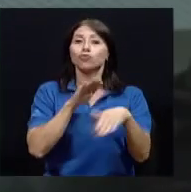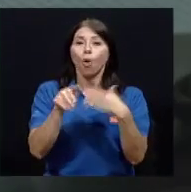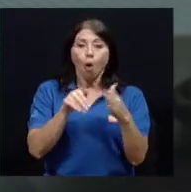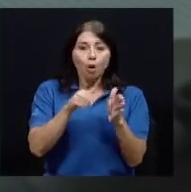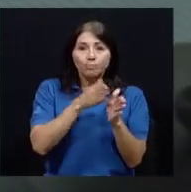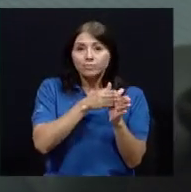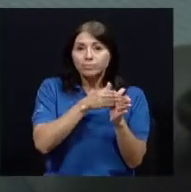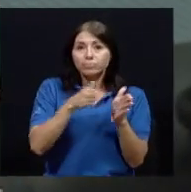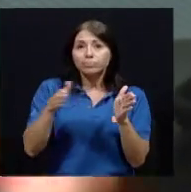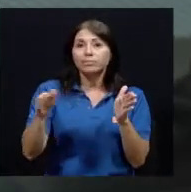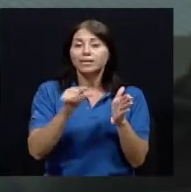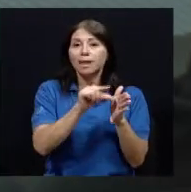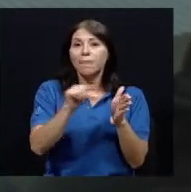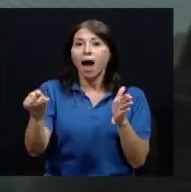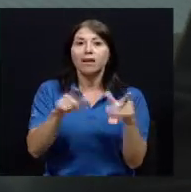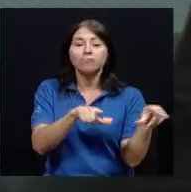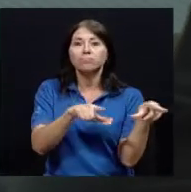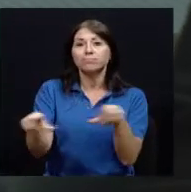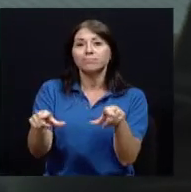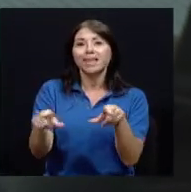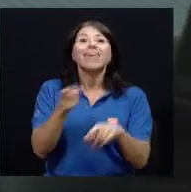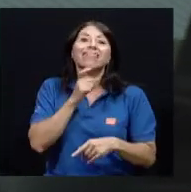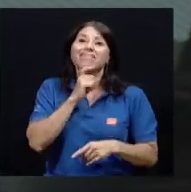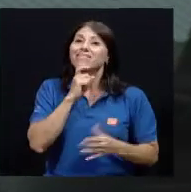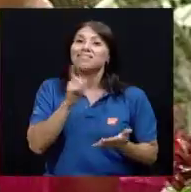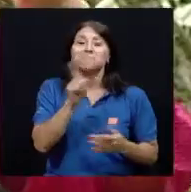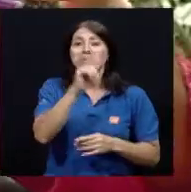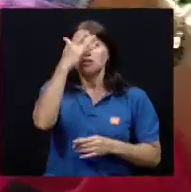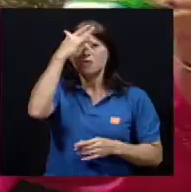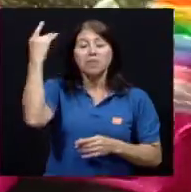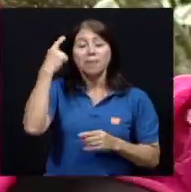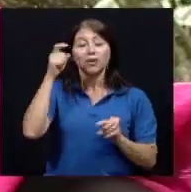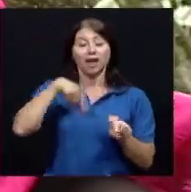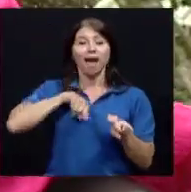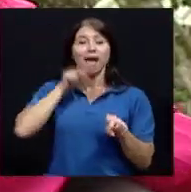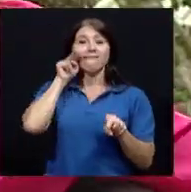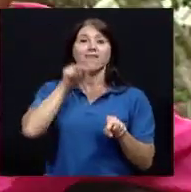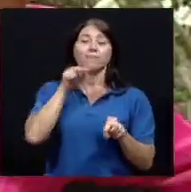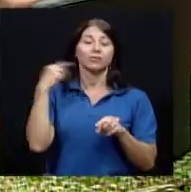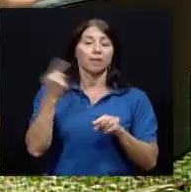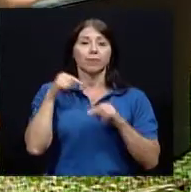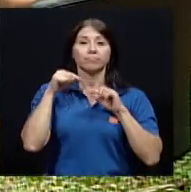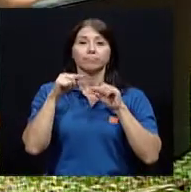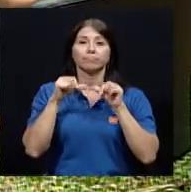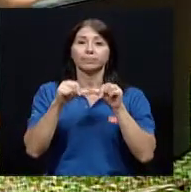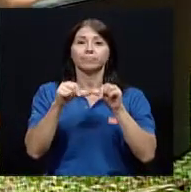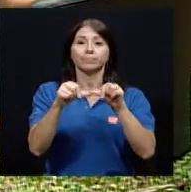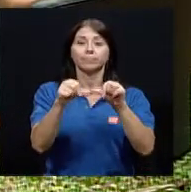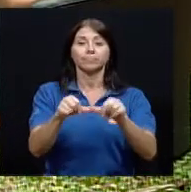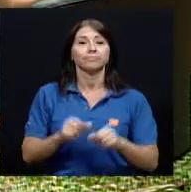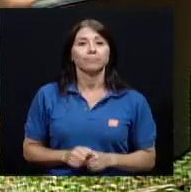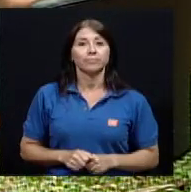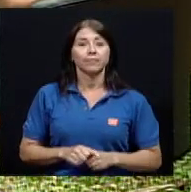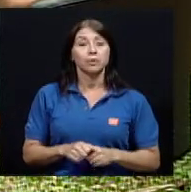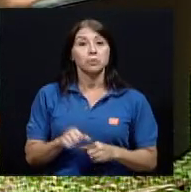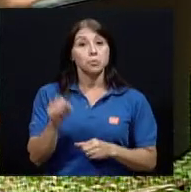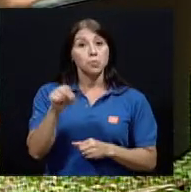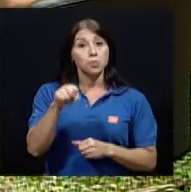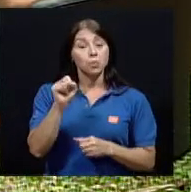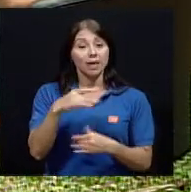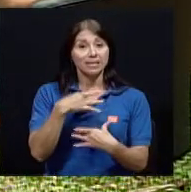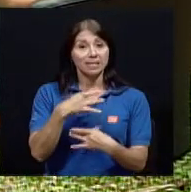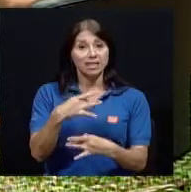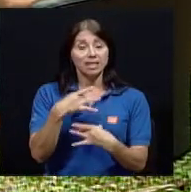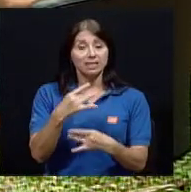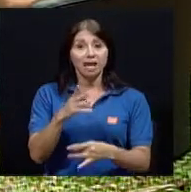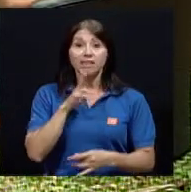muy difícil que se nos olvide si lo estamos viendo constantemente es interesante verdad como podernos organizar